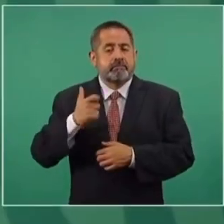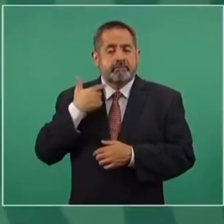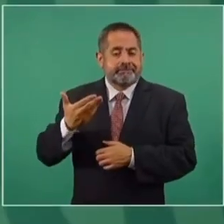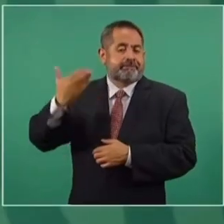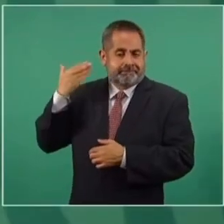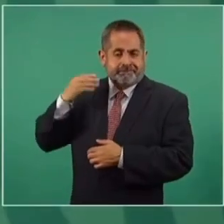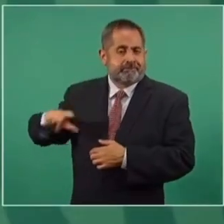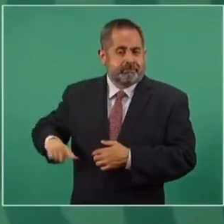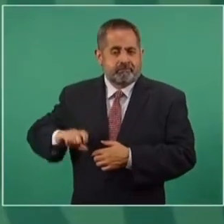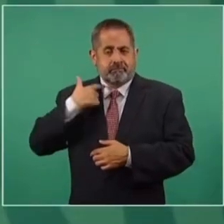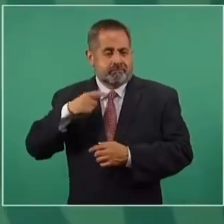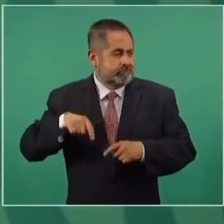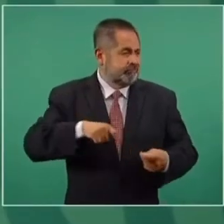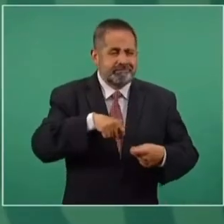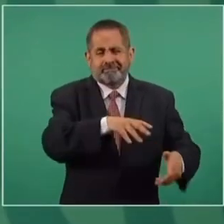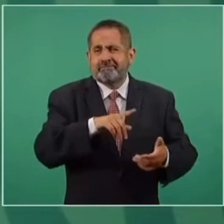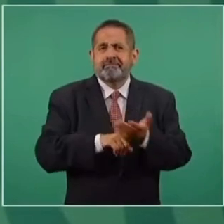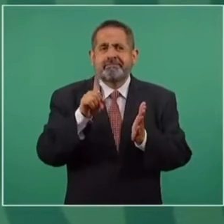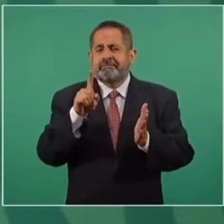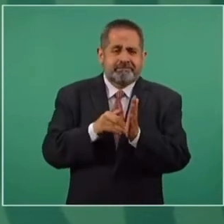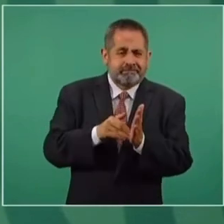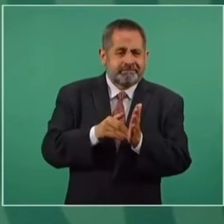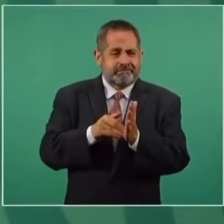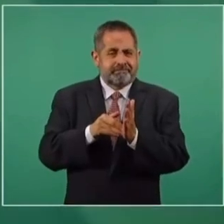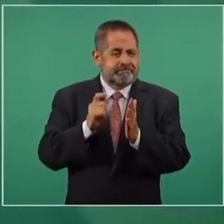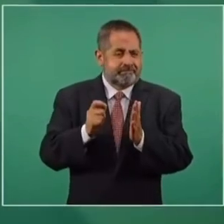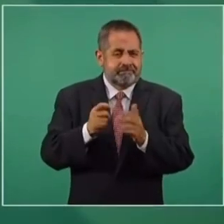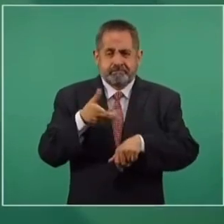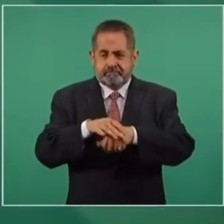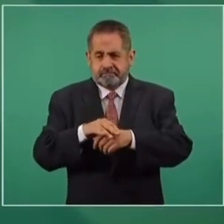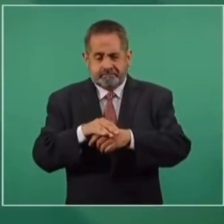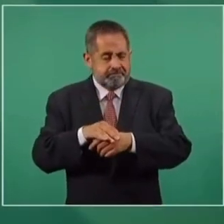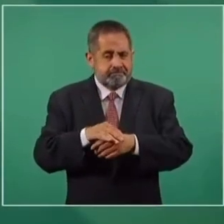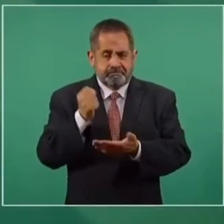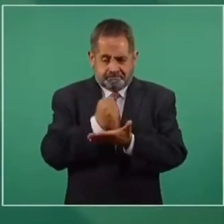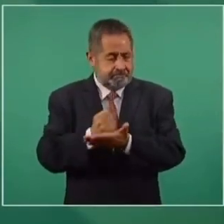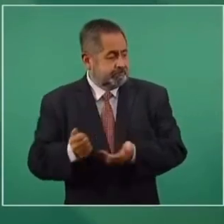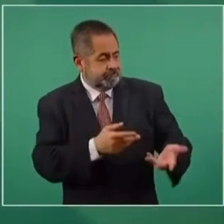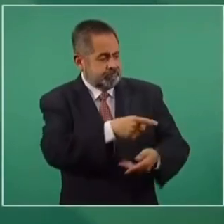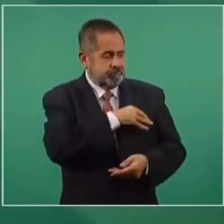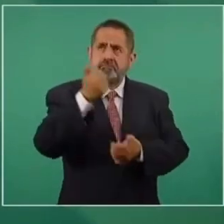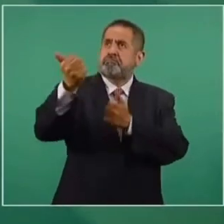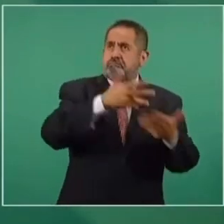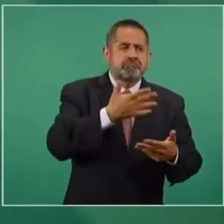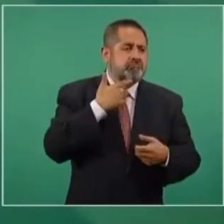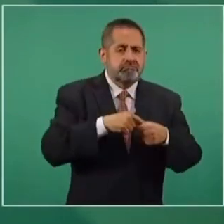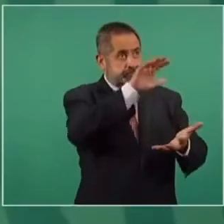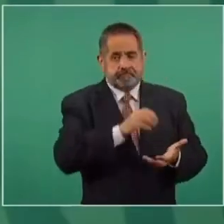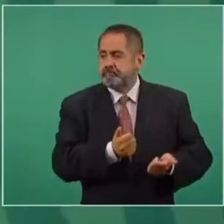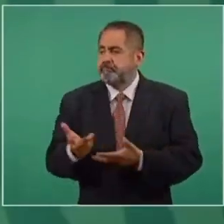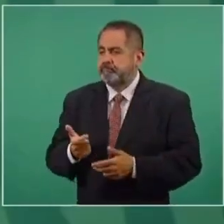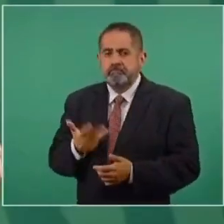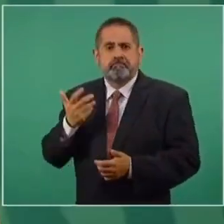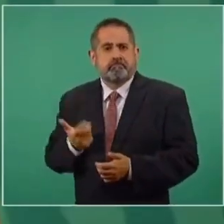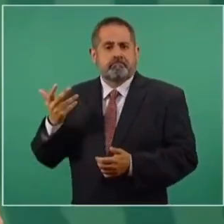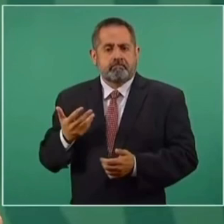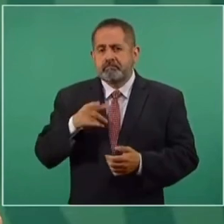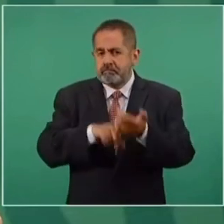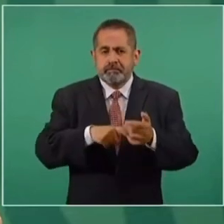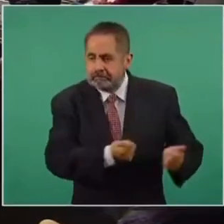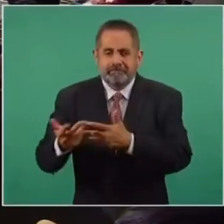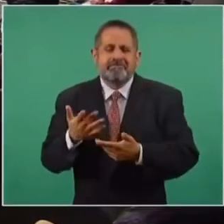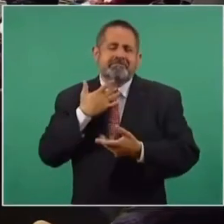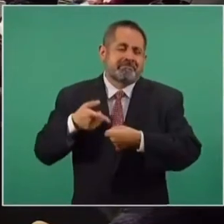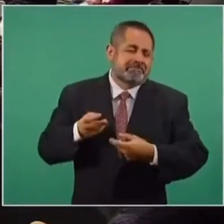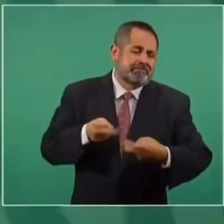administración entregaron más de mil permisos para la importación de gasolinas, de diésel y también mucho contrabando.